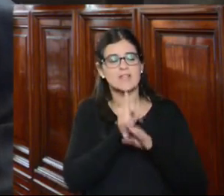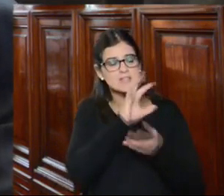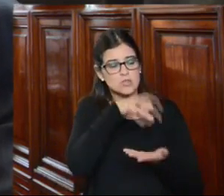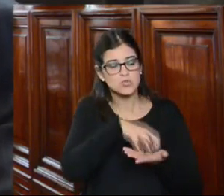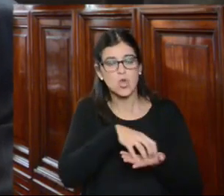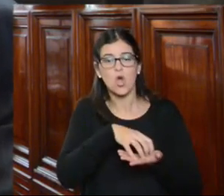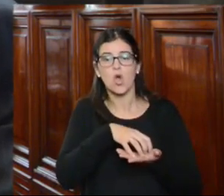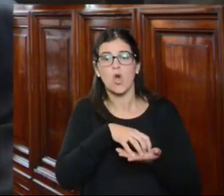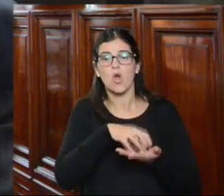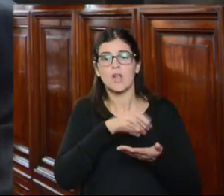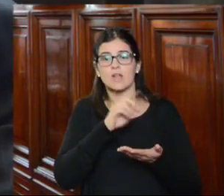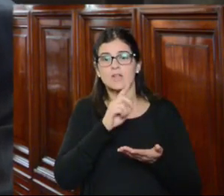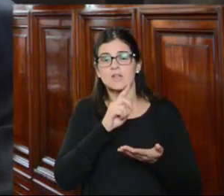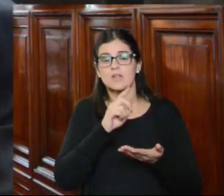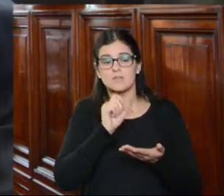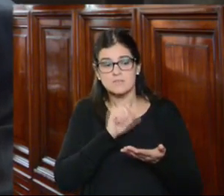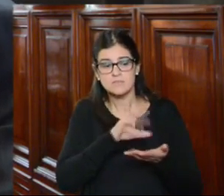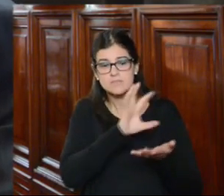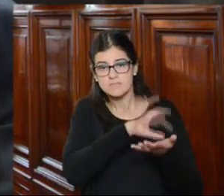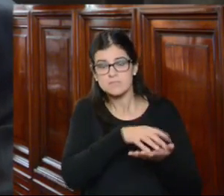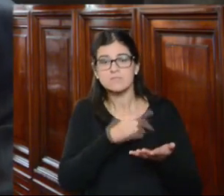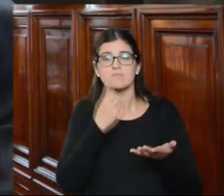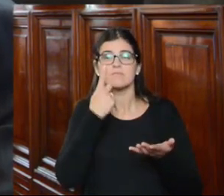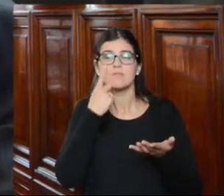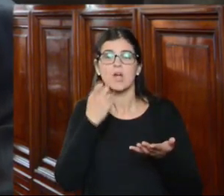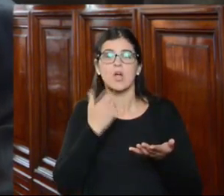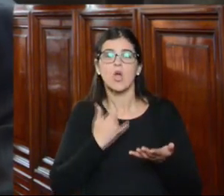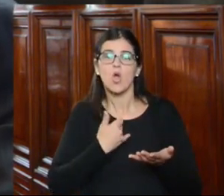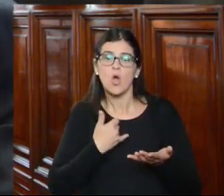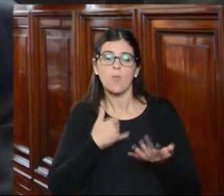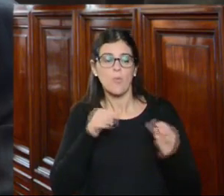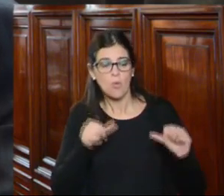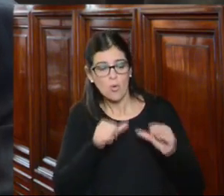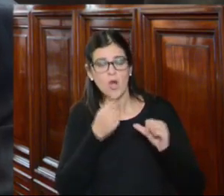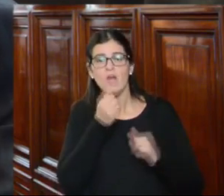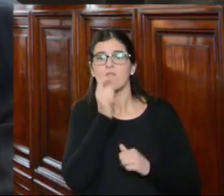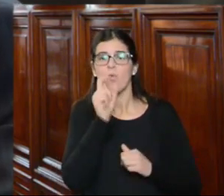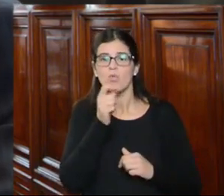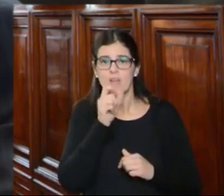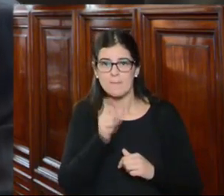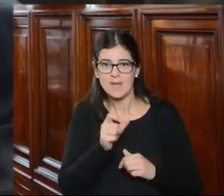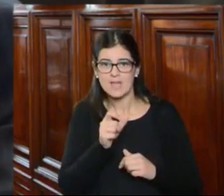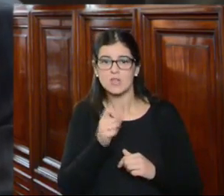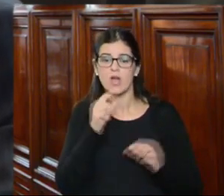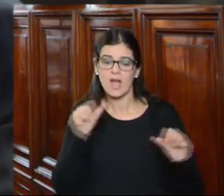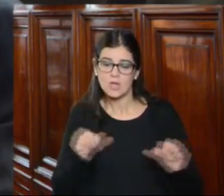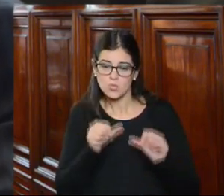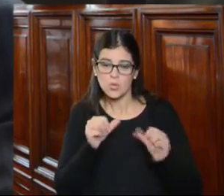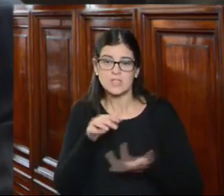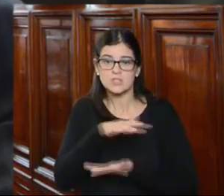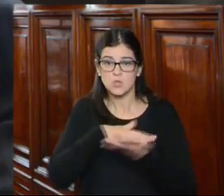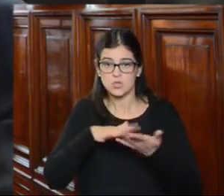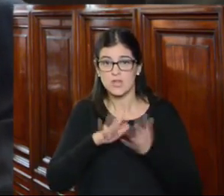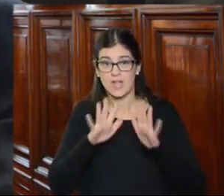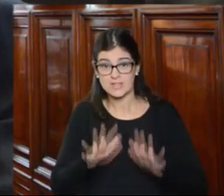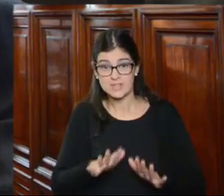nacional un poco como concibe la actuación el fundamento que la lleva a actuar en situaciones como esta